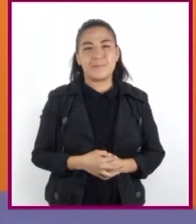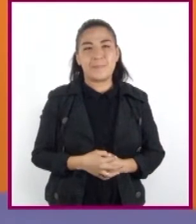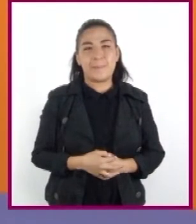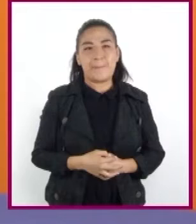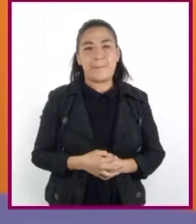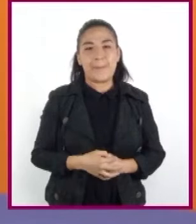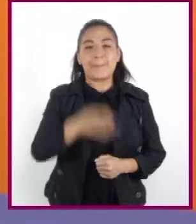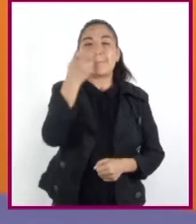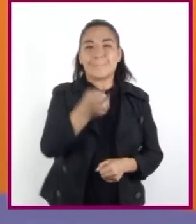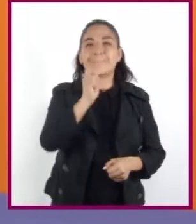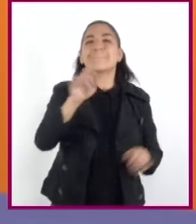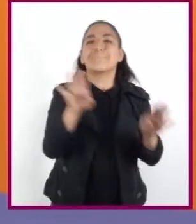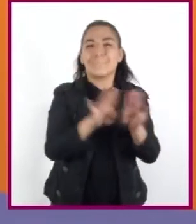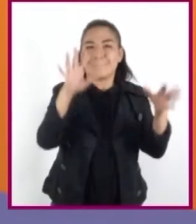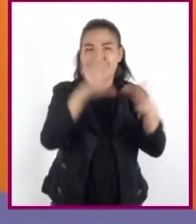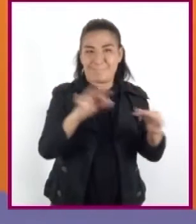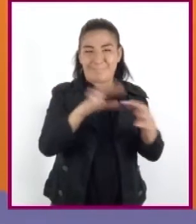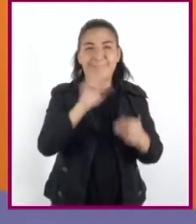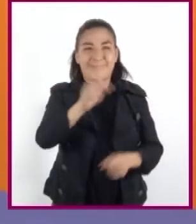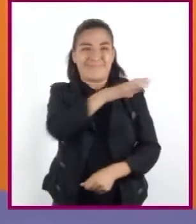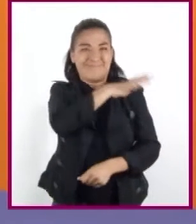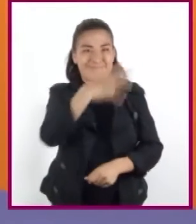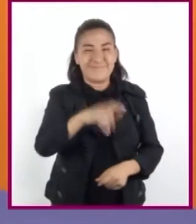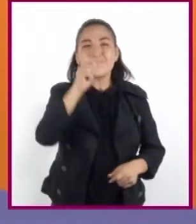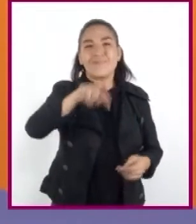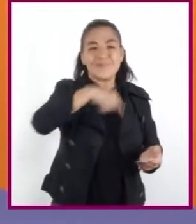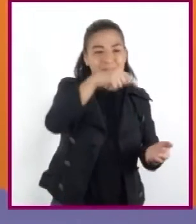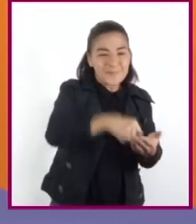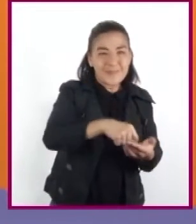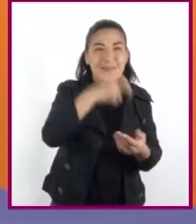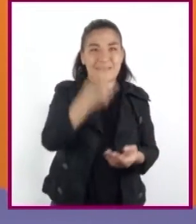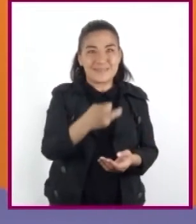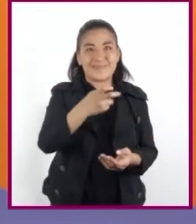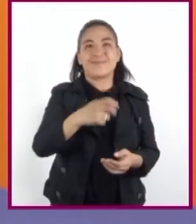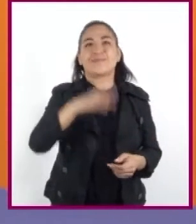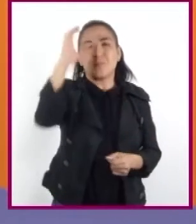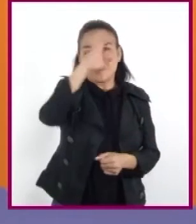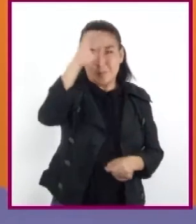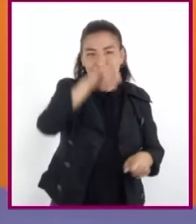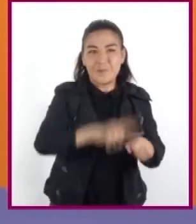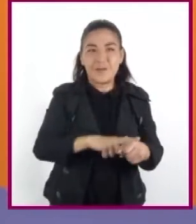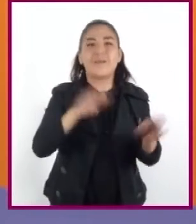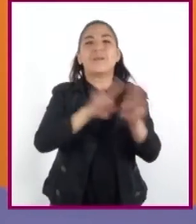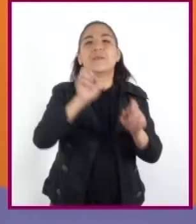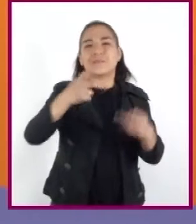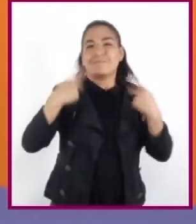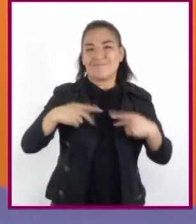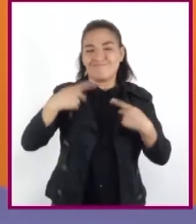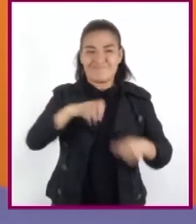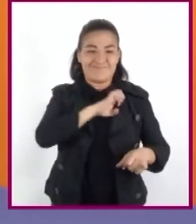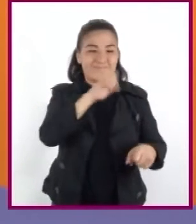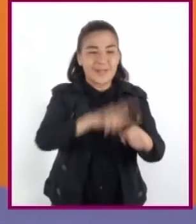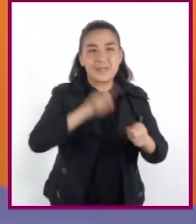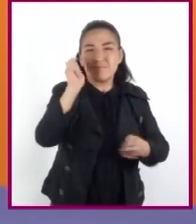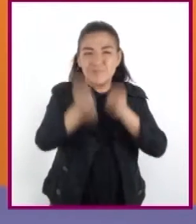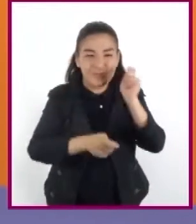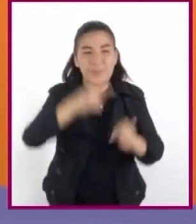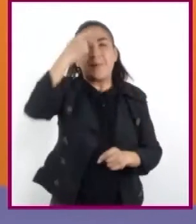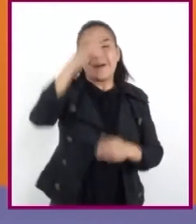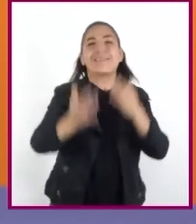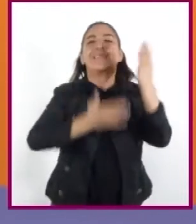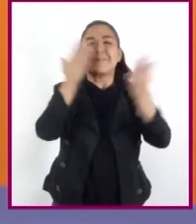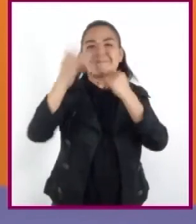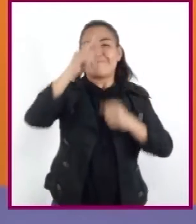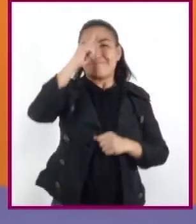Esta clasificación general de las áreas culturales ha sido desarrollada por los espacialistas con el fin de facilitar su estudio.